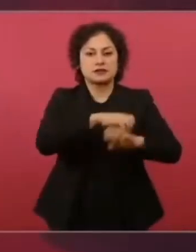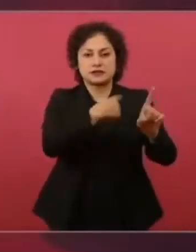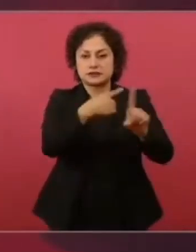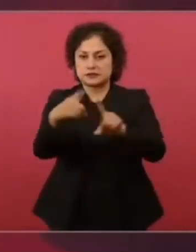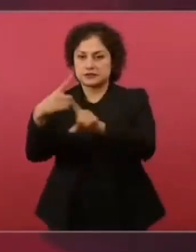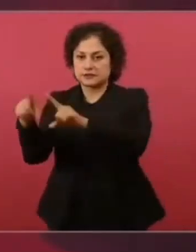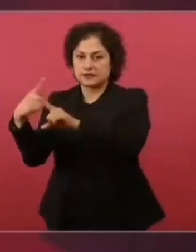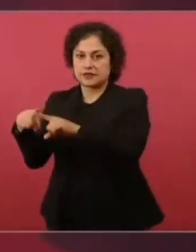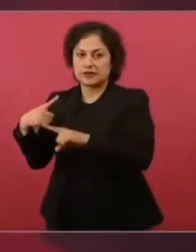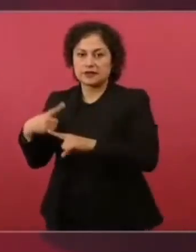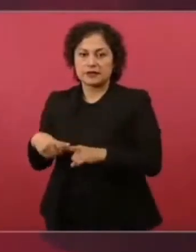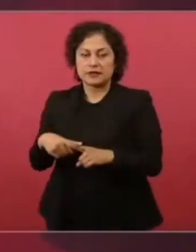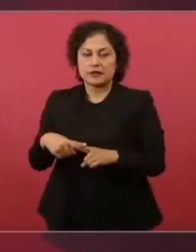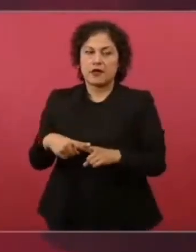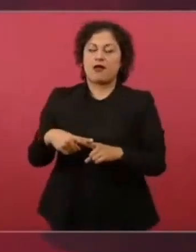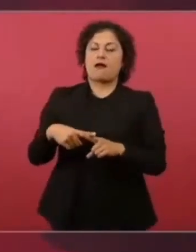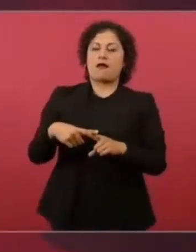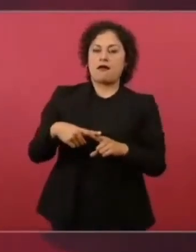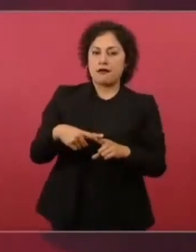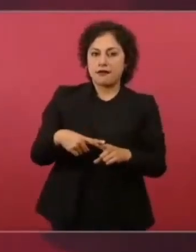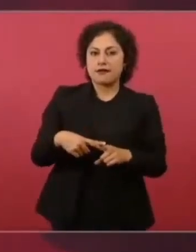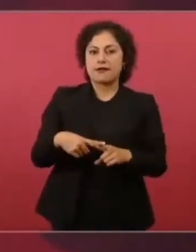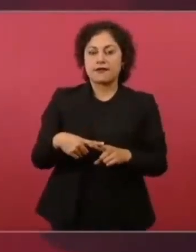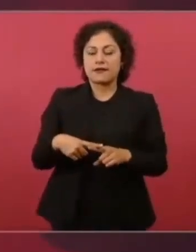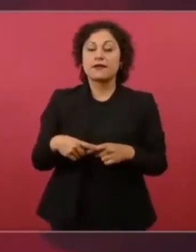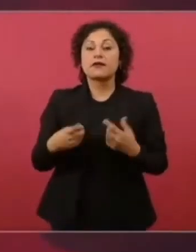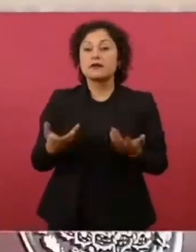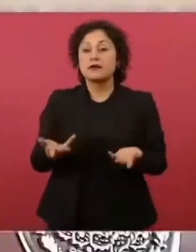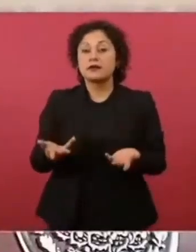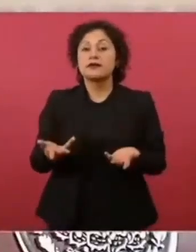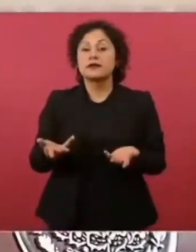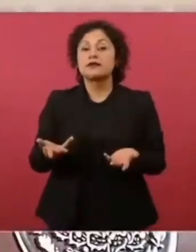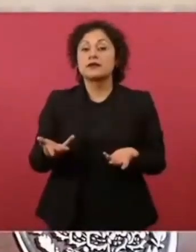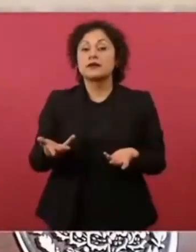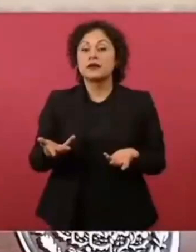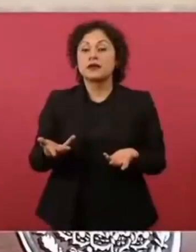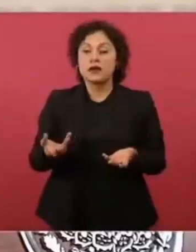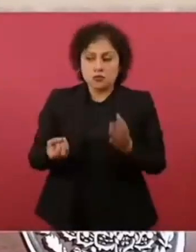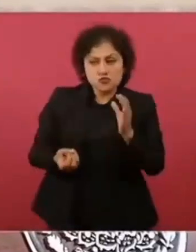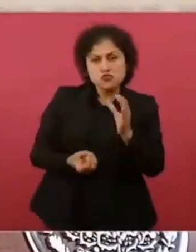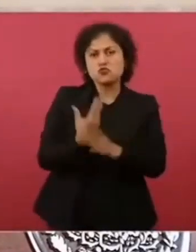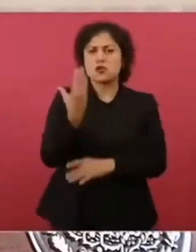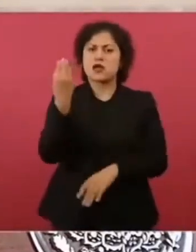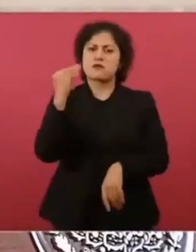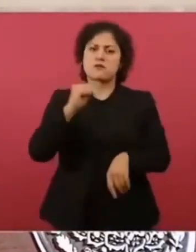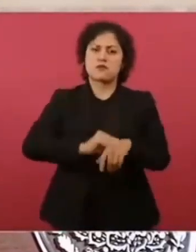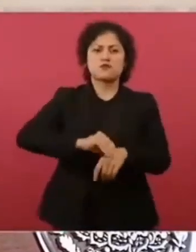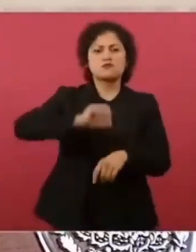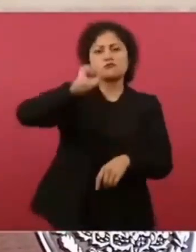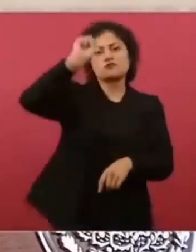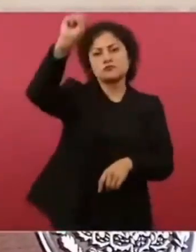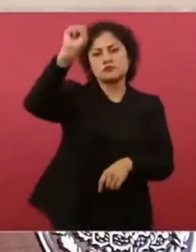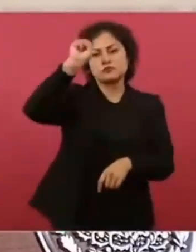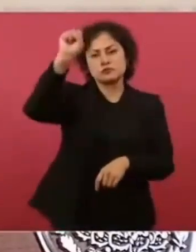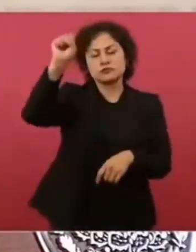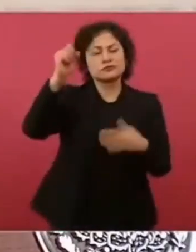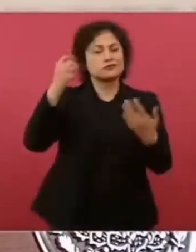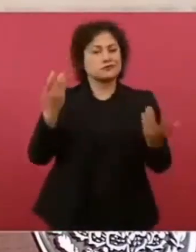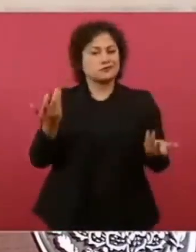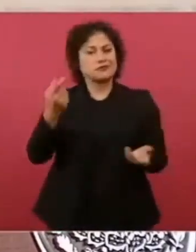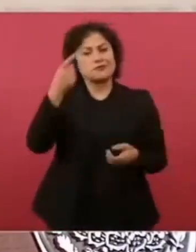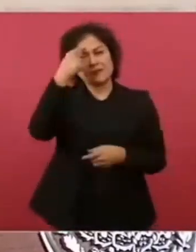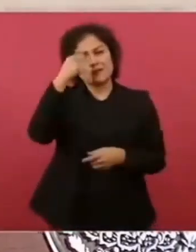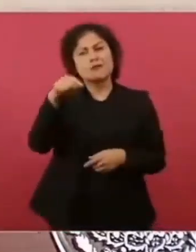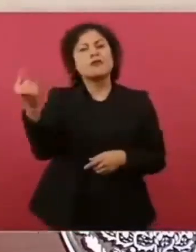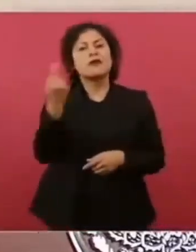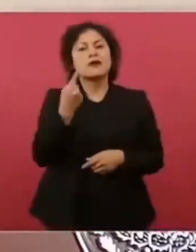fomentan nuevos sindicatos para quedarse